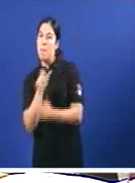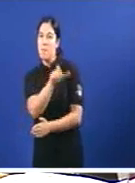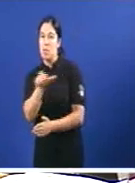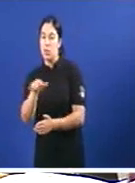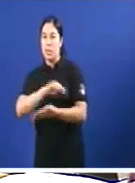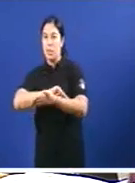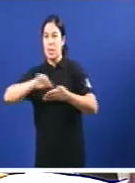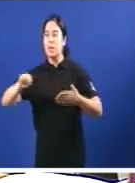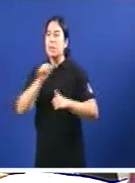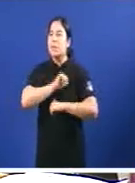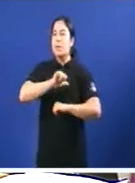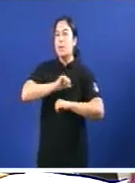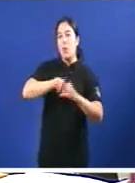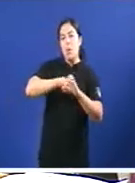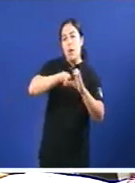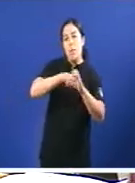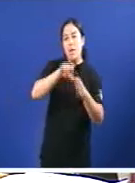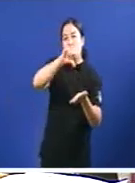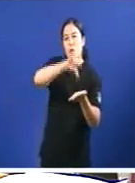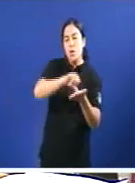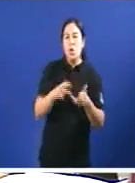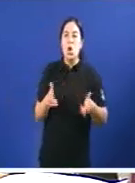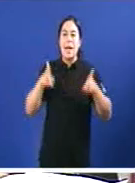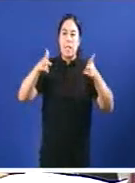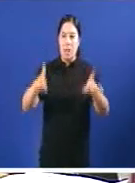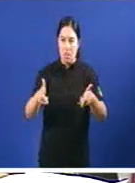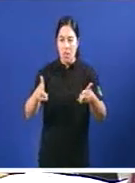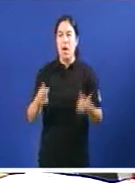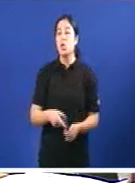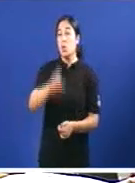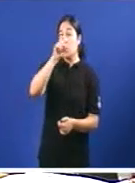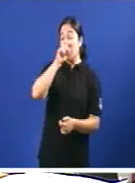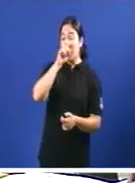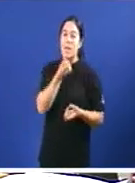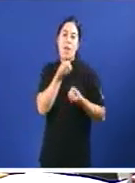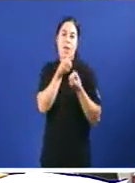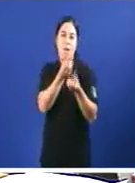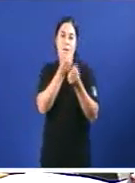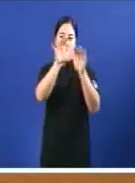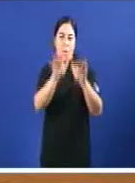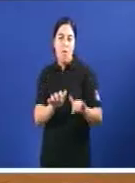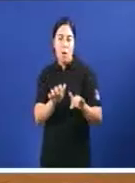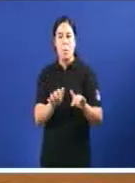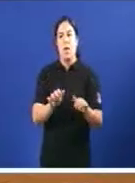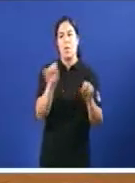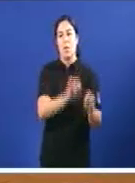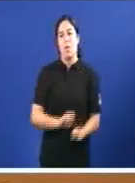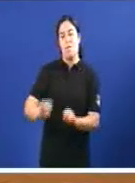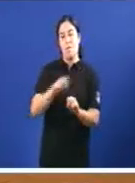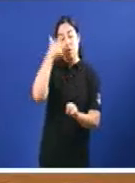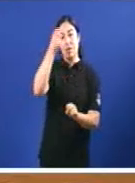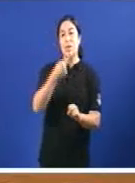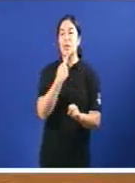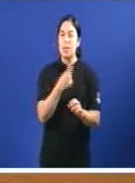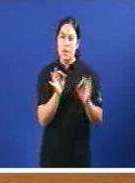unha praza nun centro de residencia Voulle lembrar o informe do valedor do povo No que di exactamente que en